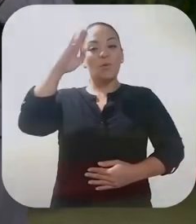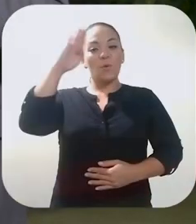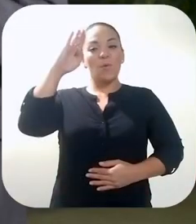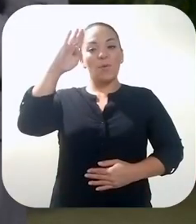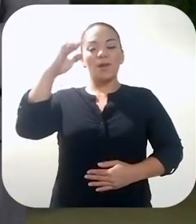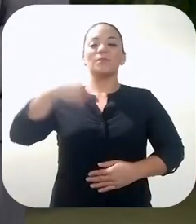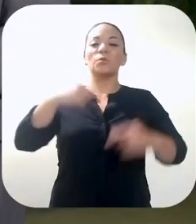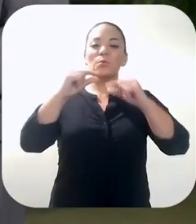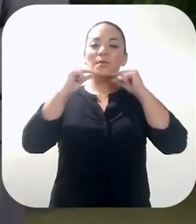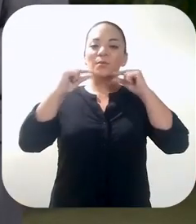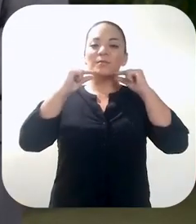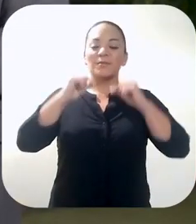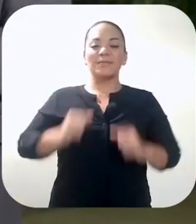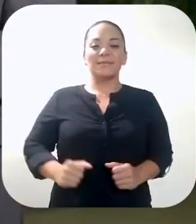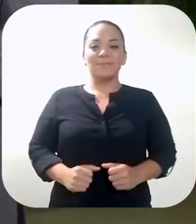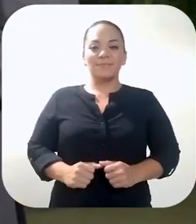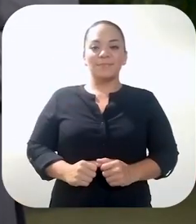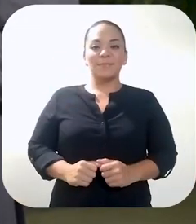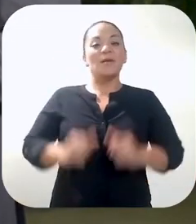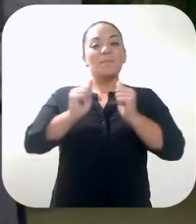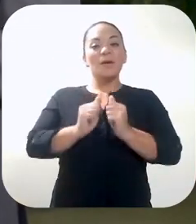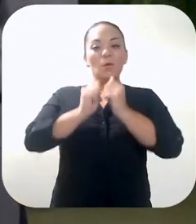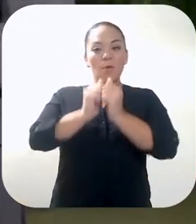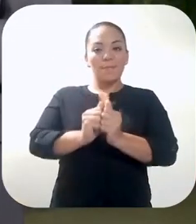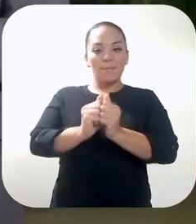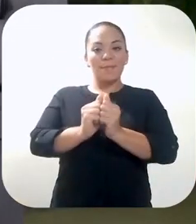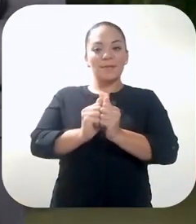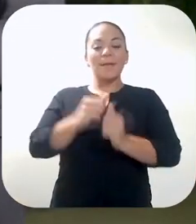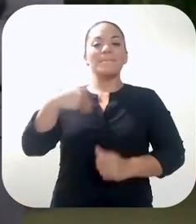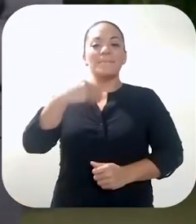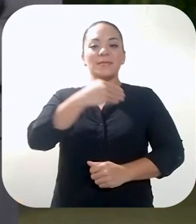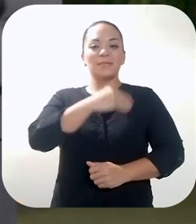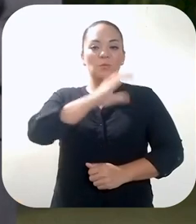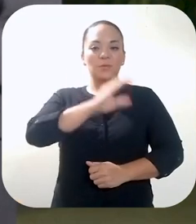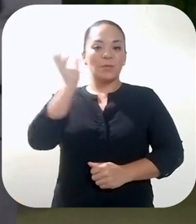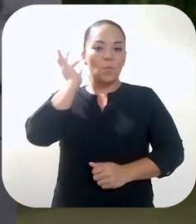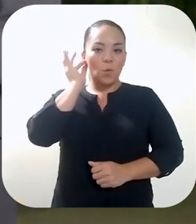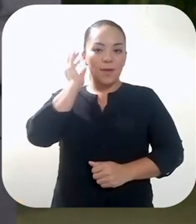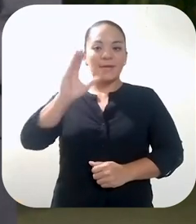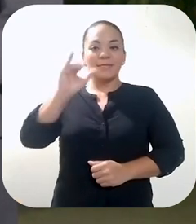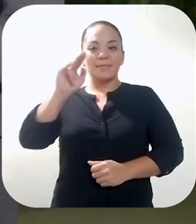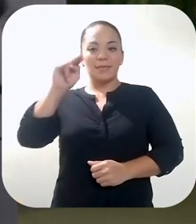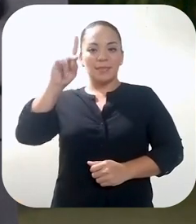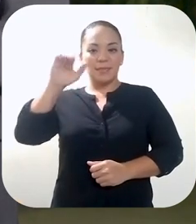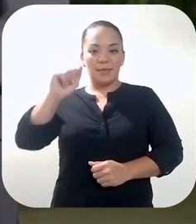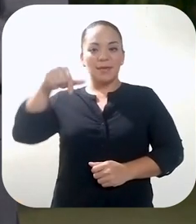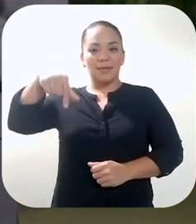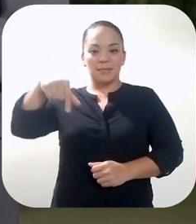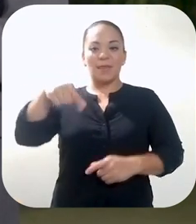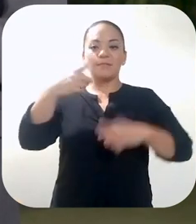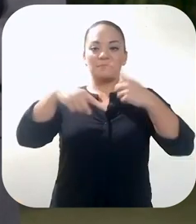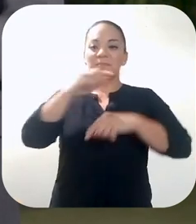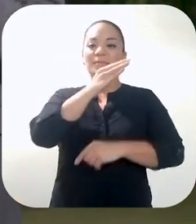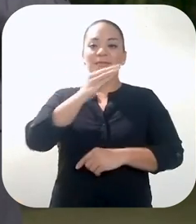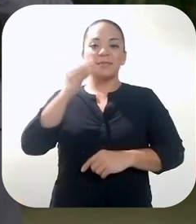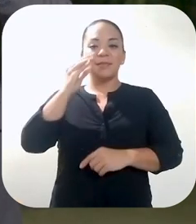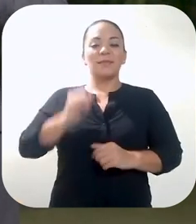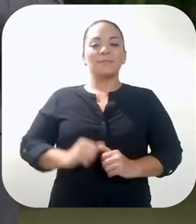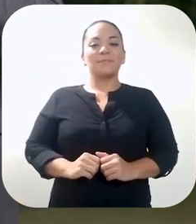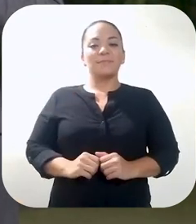Hola, los saluda Rodrigo Chávez en compañía de la Ministra de la Condición de la Mujer, Doña Cindy Quesada.